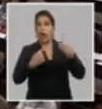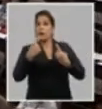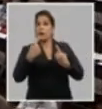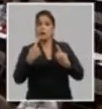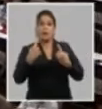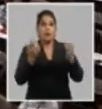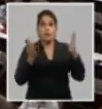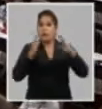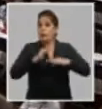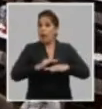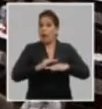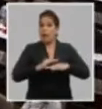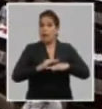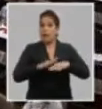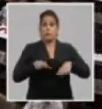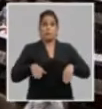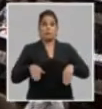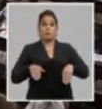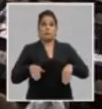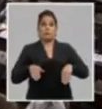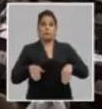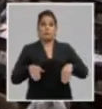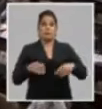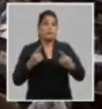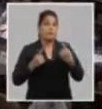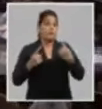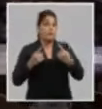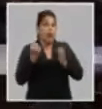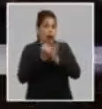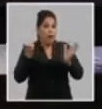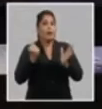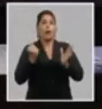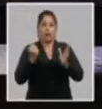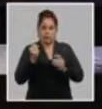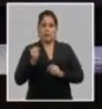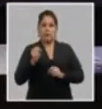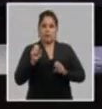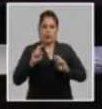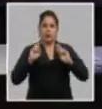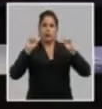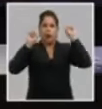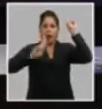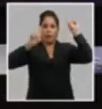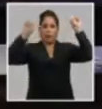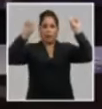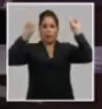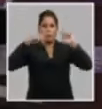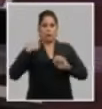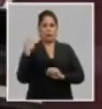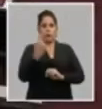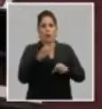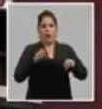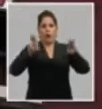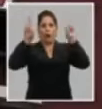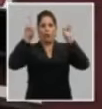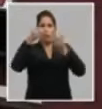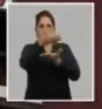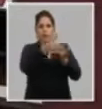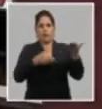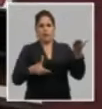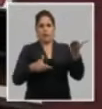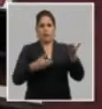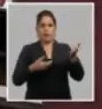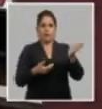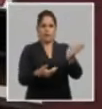No hay. Abstención. Aprobado entonces por unanimidad el informe central.